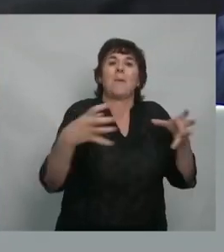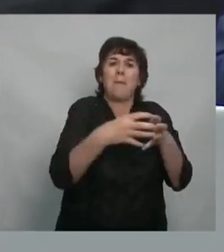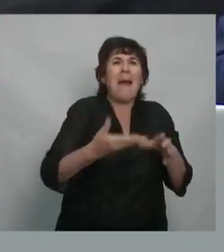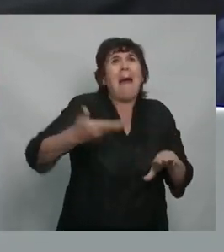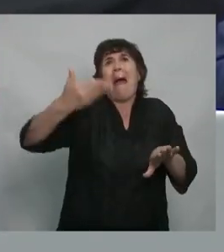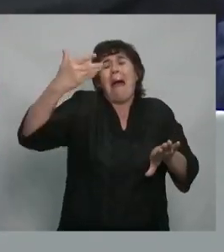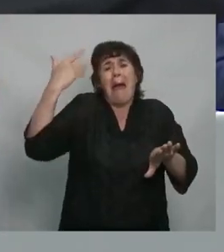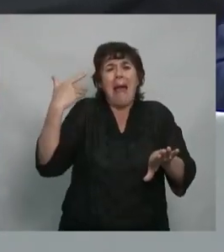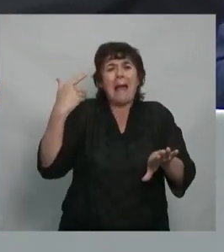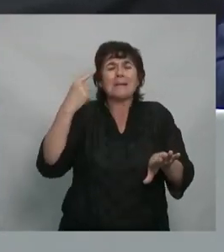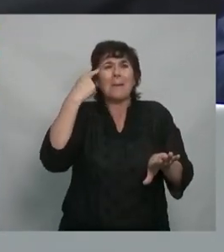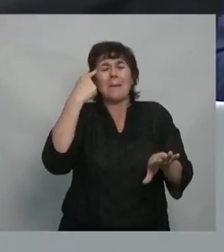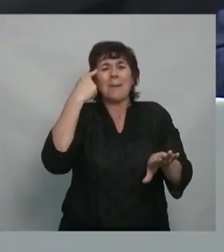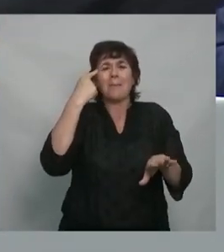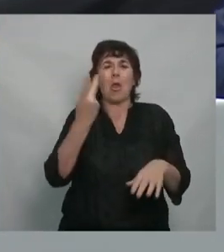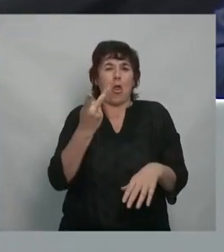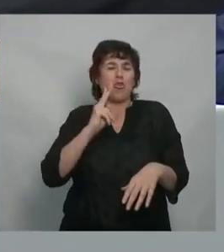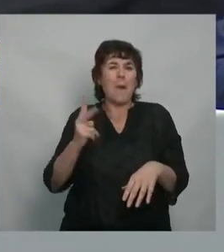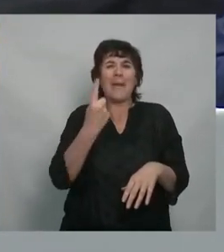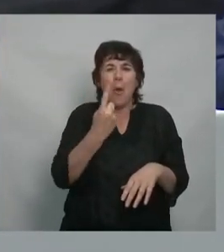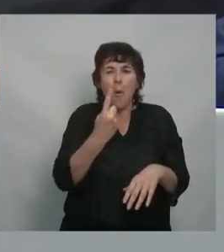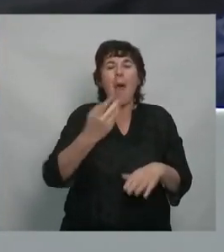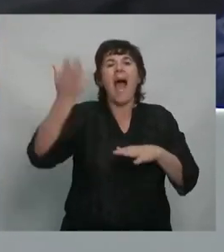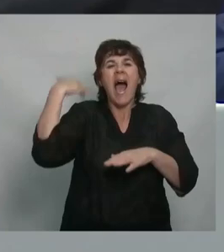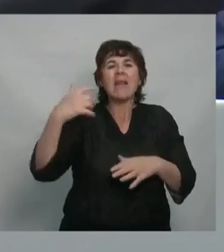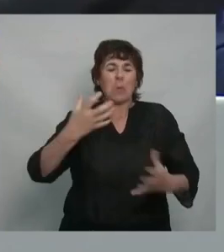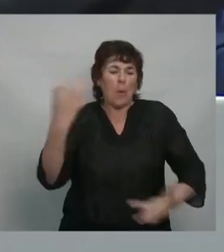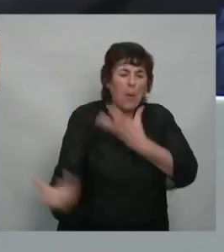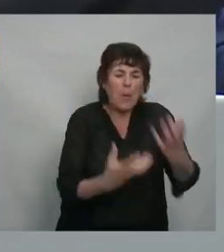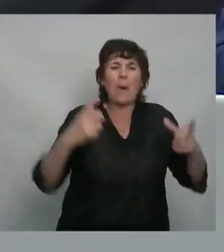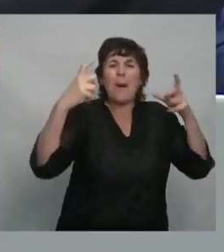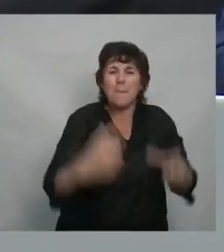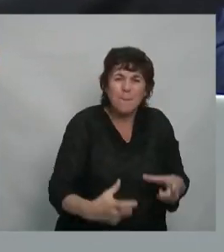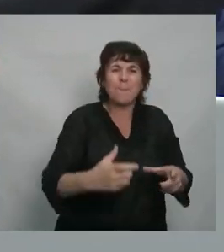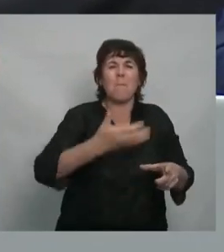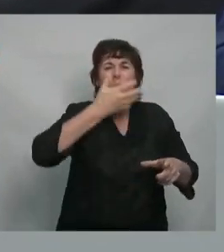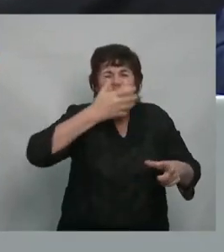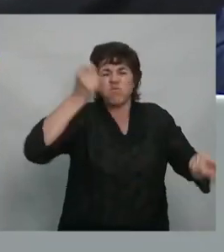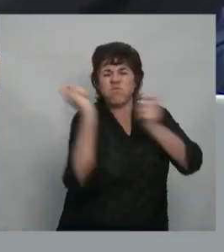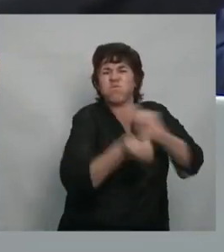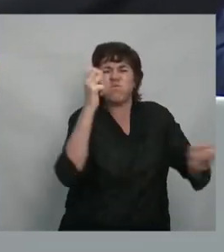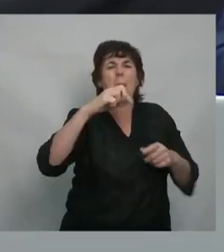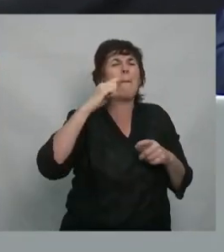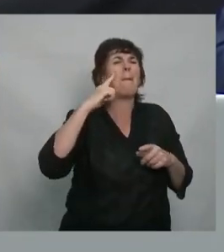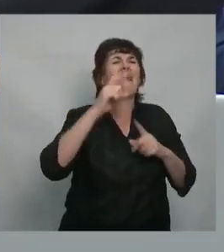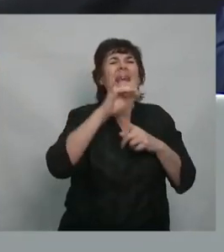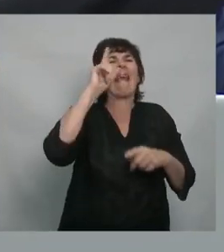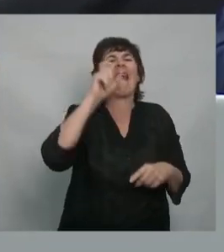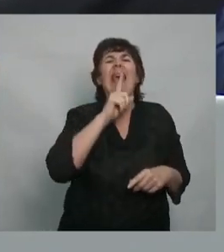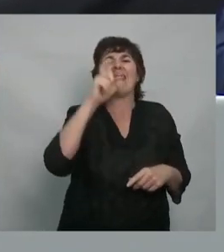asomo. A ver, en el año 2001 había piqueteros en las calles. No había movimientos sociales.